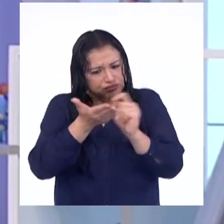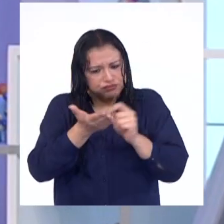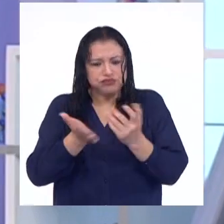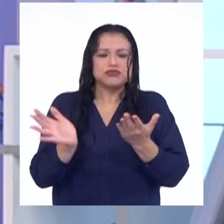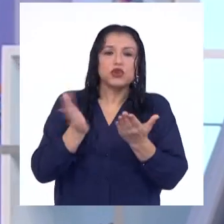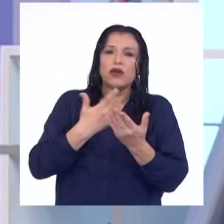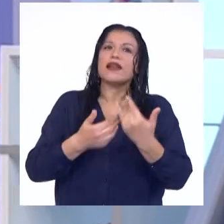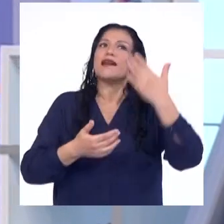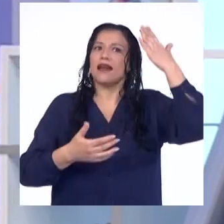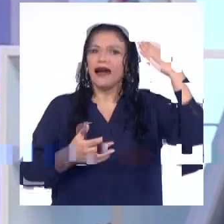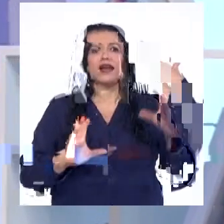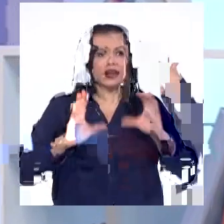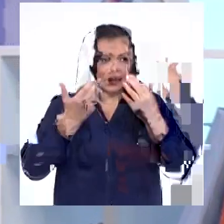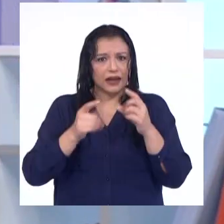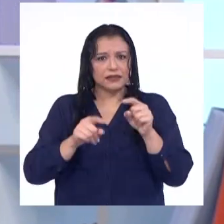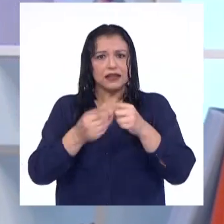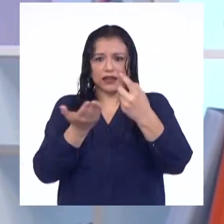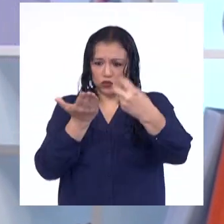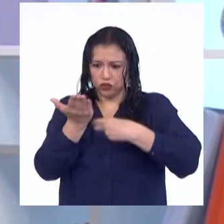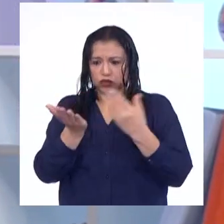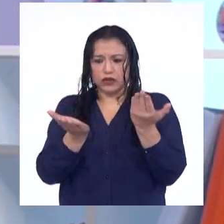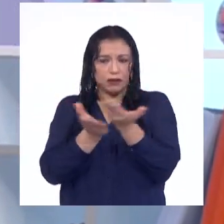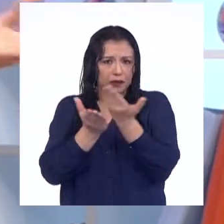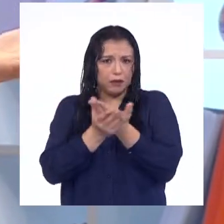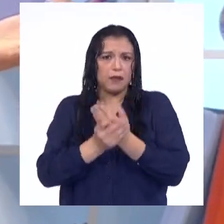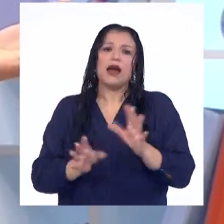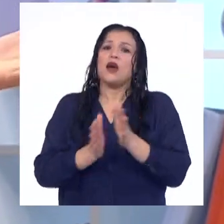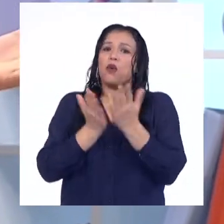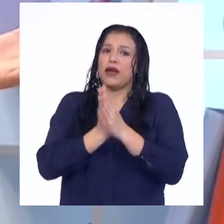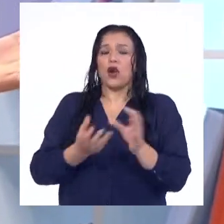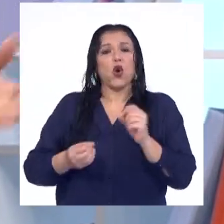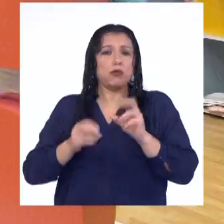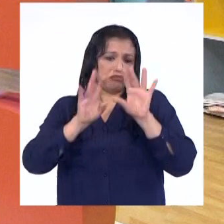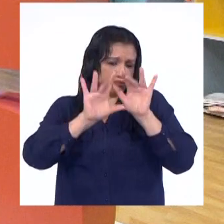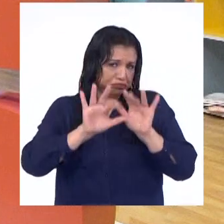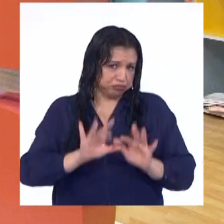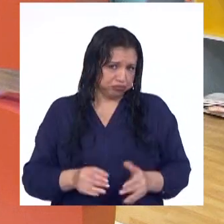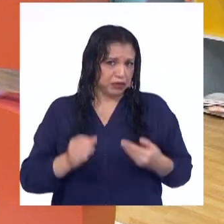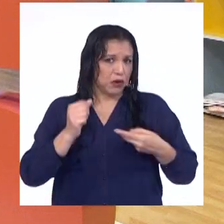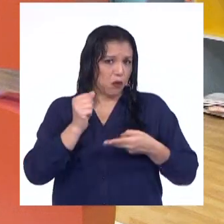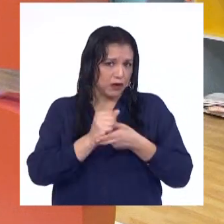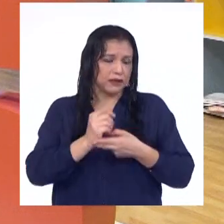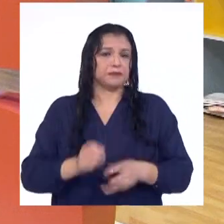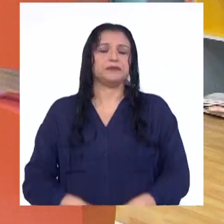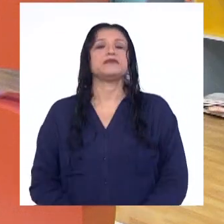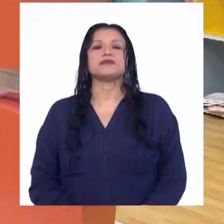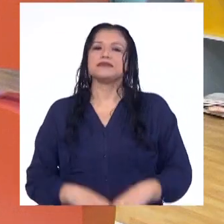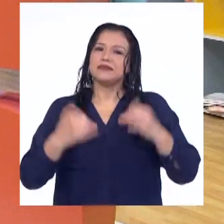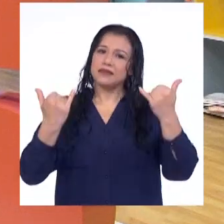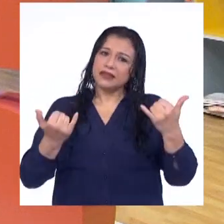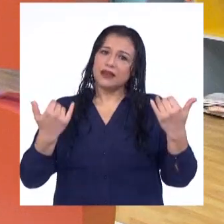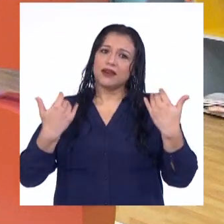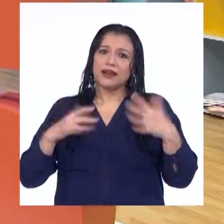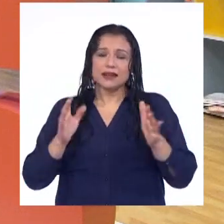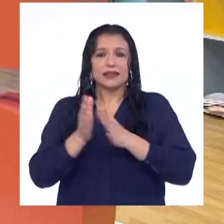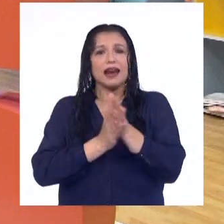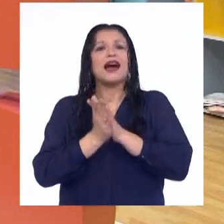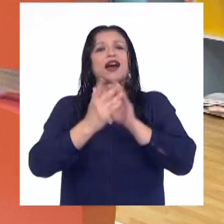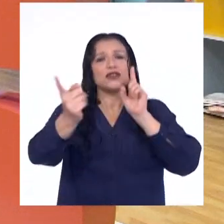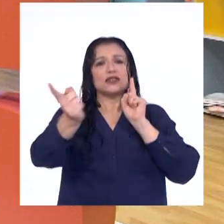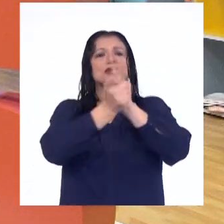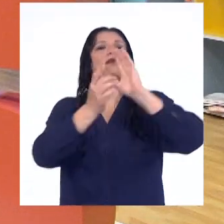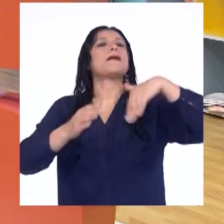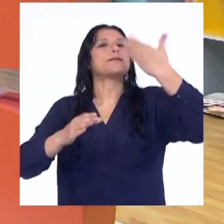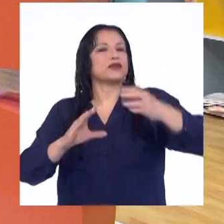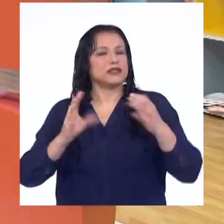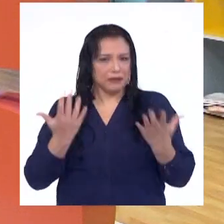y de las anteriores en tu portafolio, ya sea en físico o en digital. Y ahora sí, los dejamos hasta el próximo